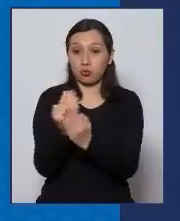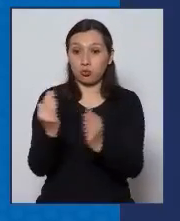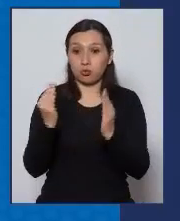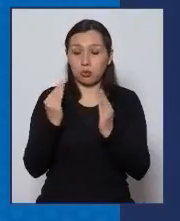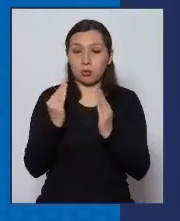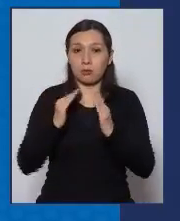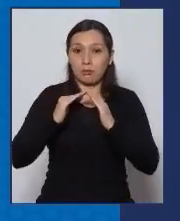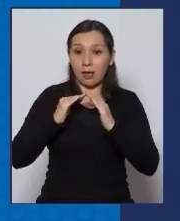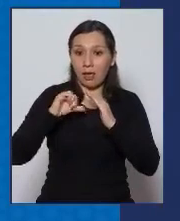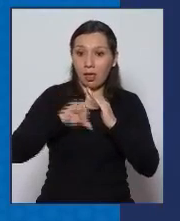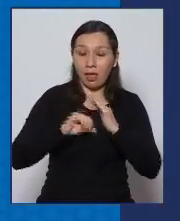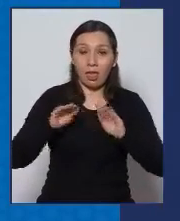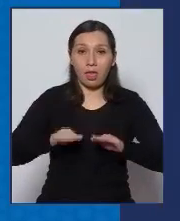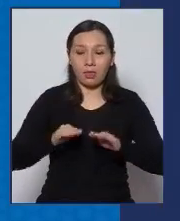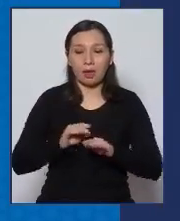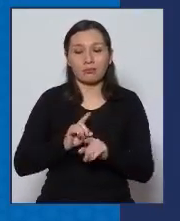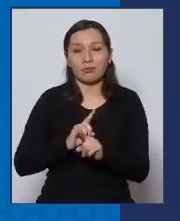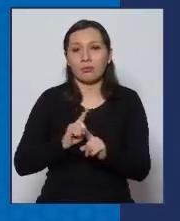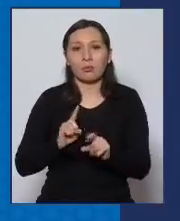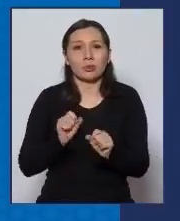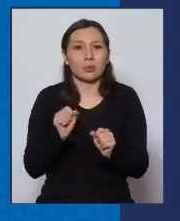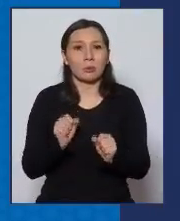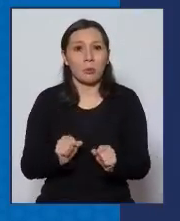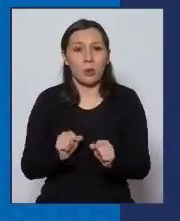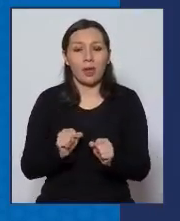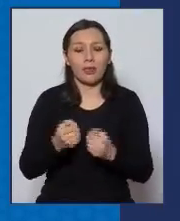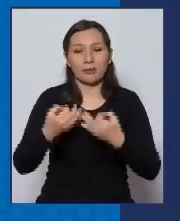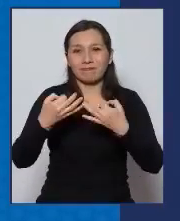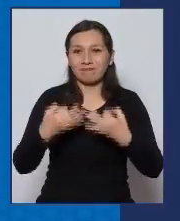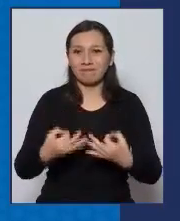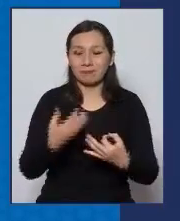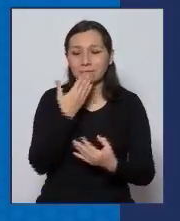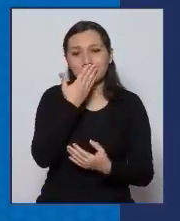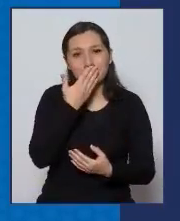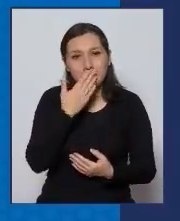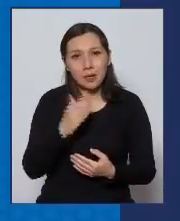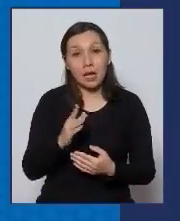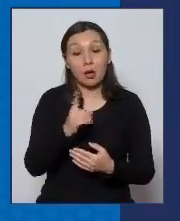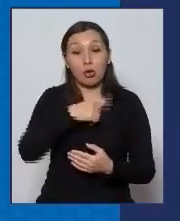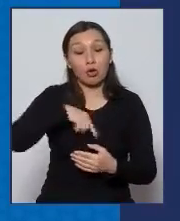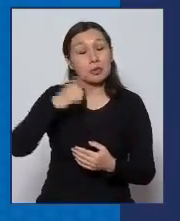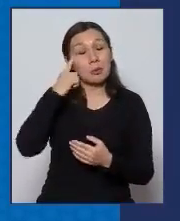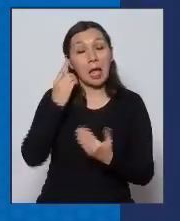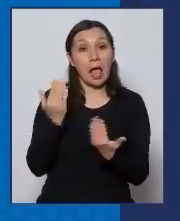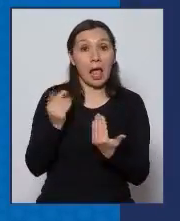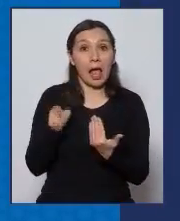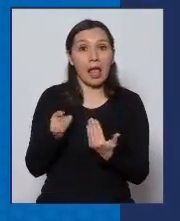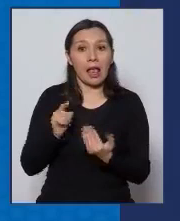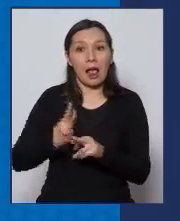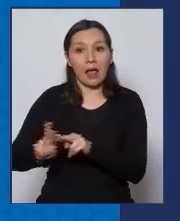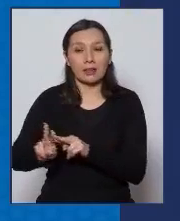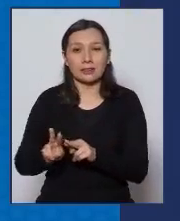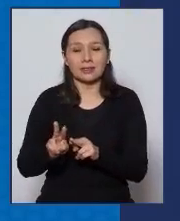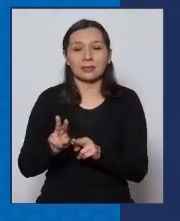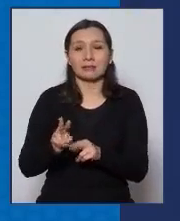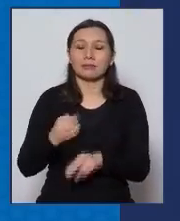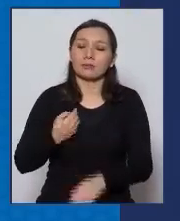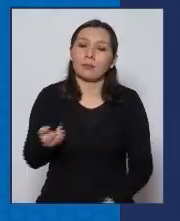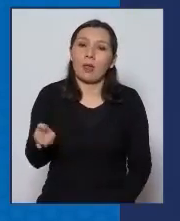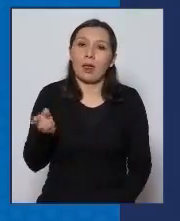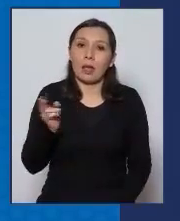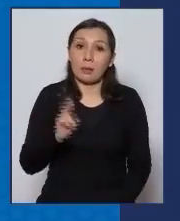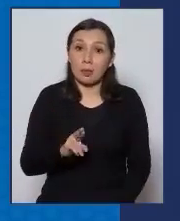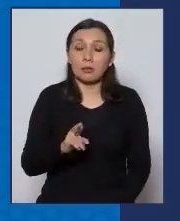no está siendo en la forma ideal que esperaríamos y insisto